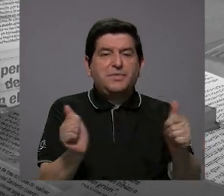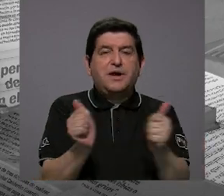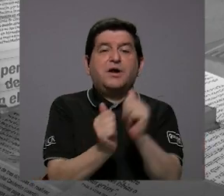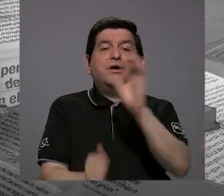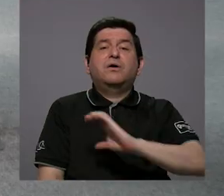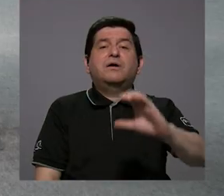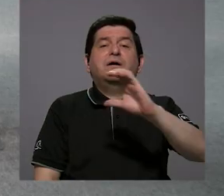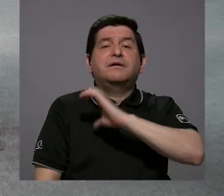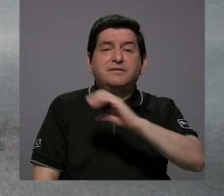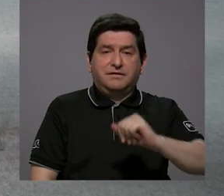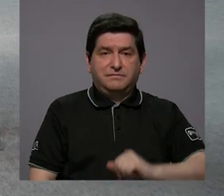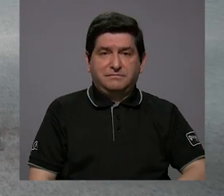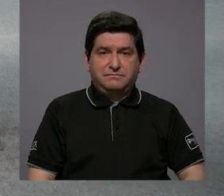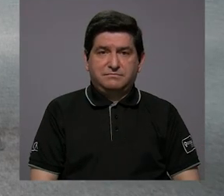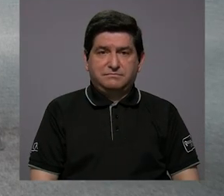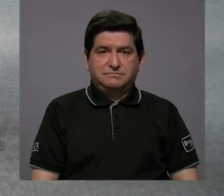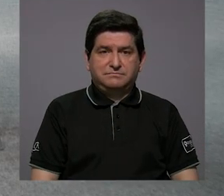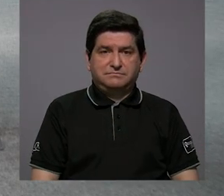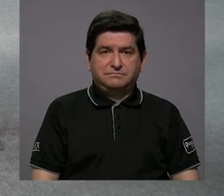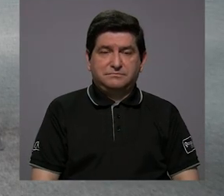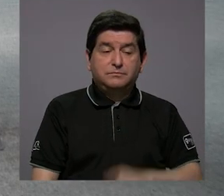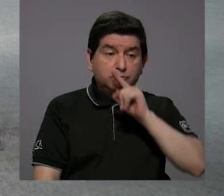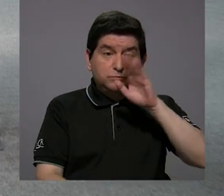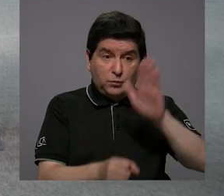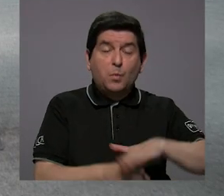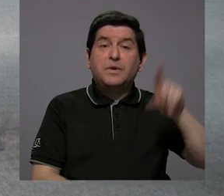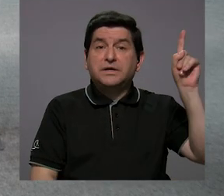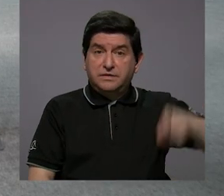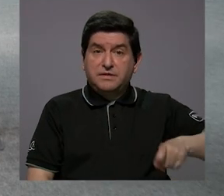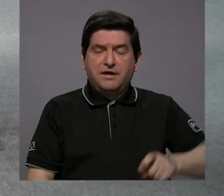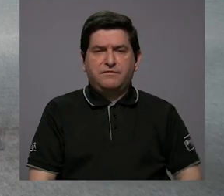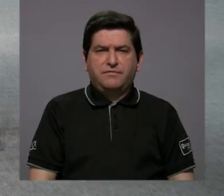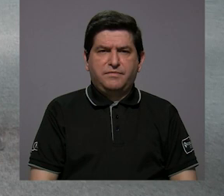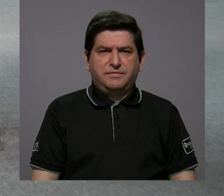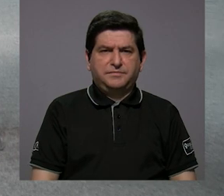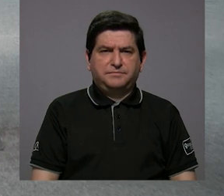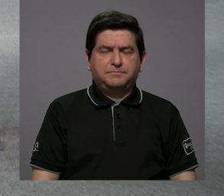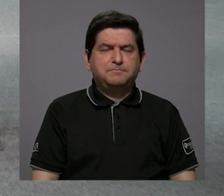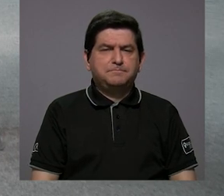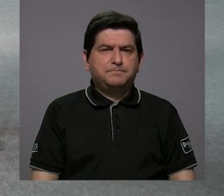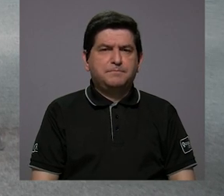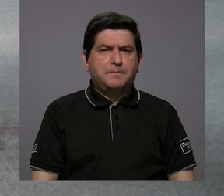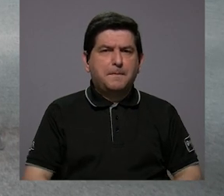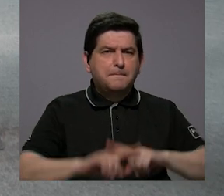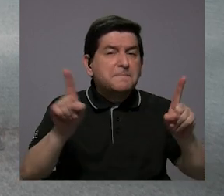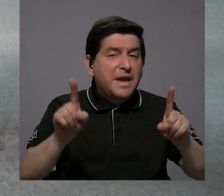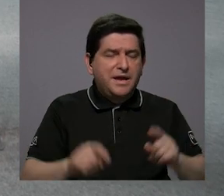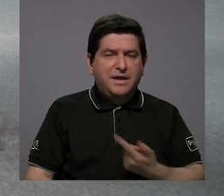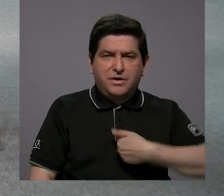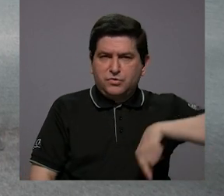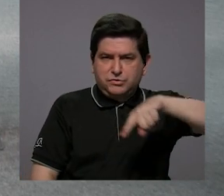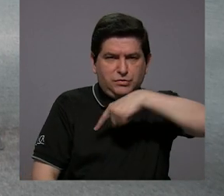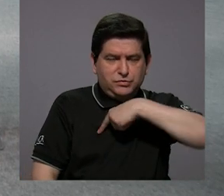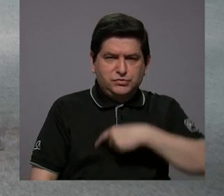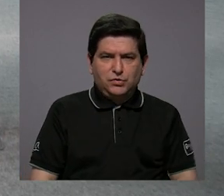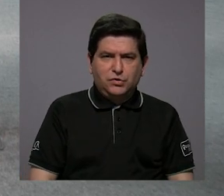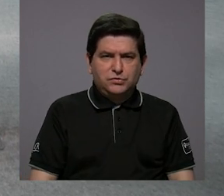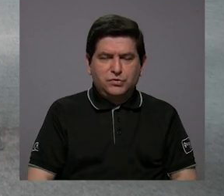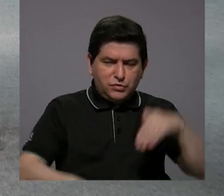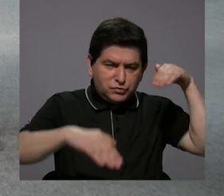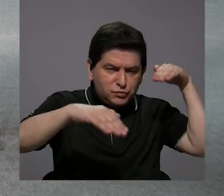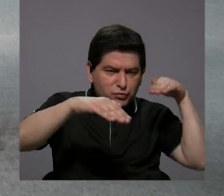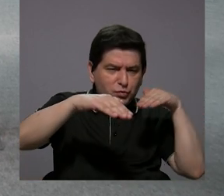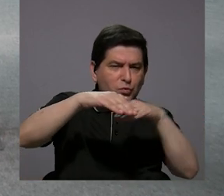calidad. Entonces debe de cumplirse con eso. Pero efectivamente, si no cuidamos los